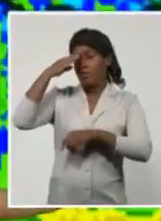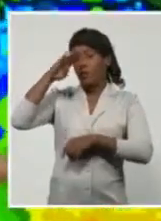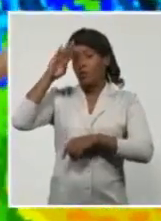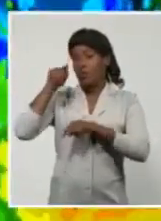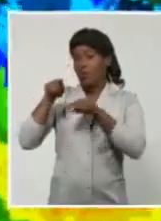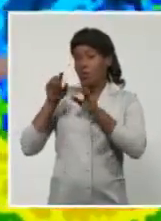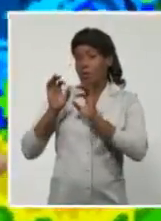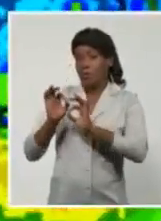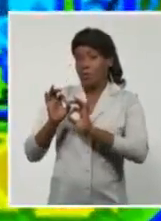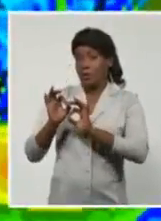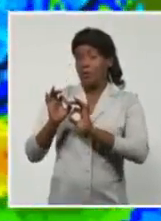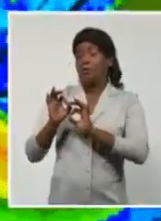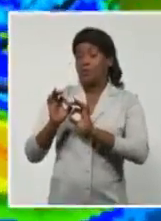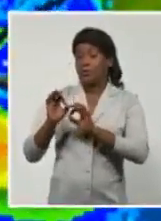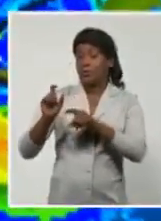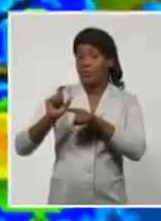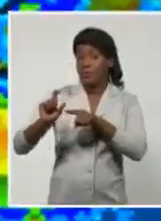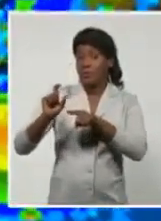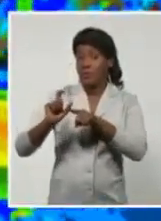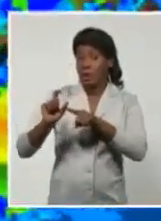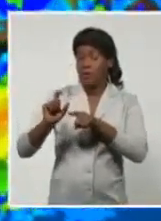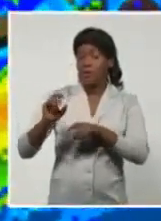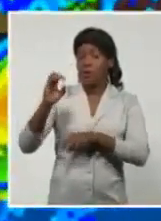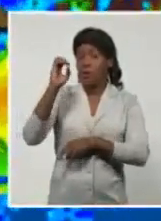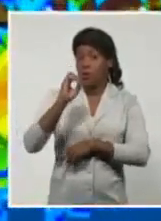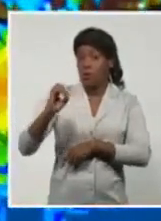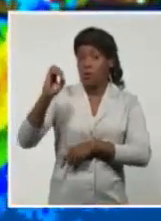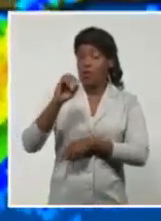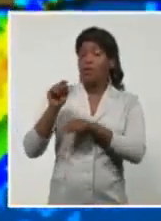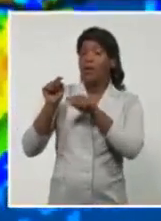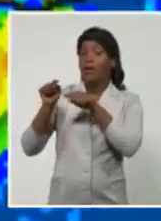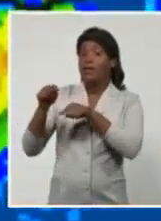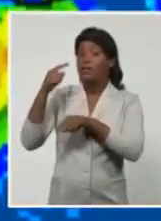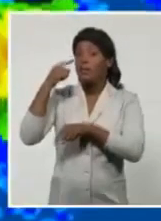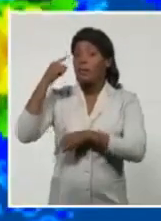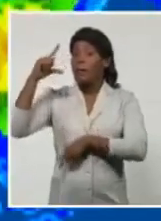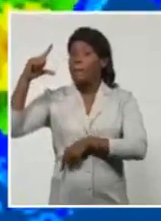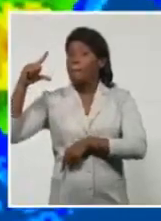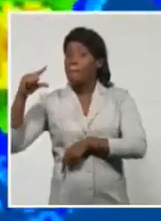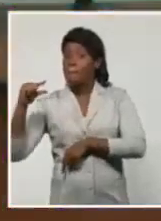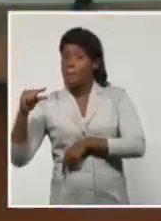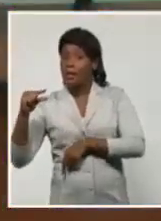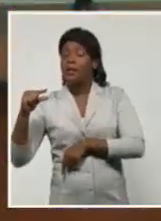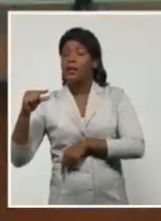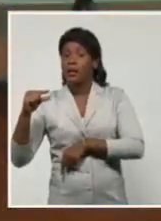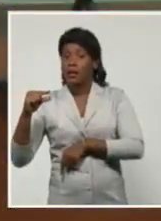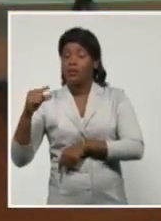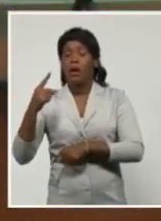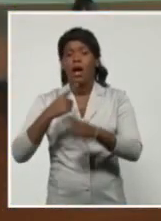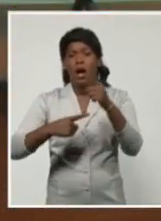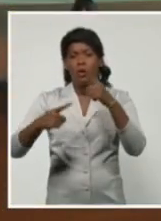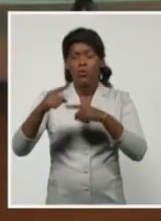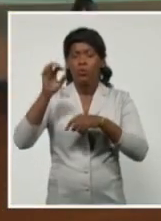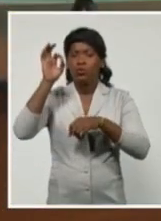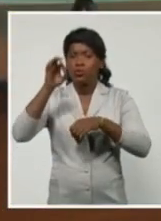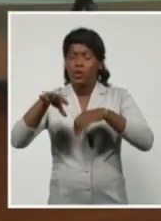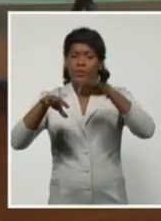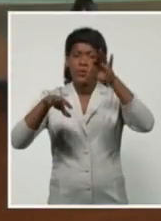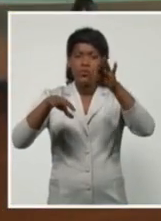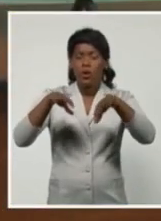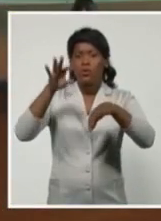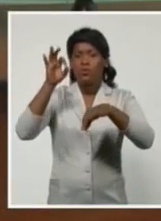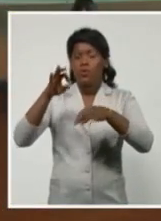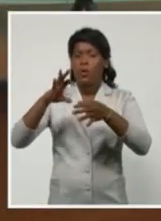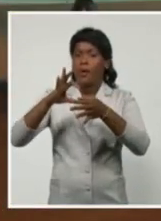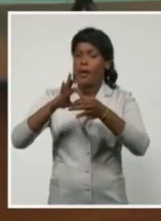están en la parte más oriental van disminuyendo gradualmente, aunque todavía llueve en algunos lugares, sobre todo del Granma y